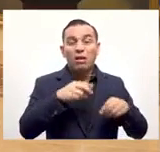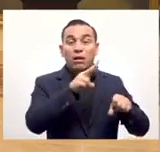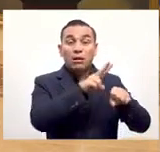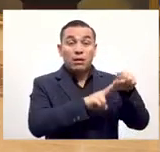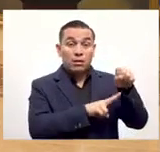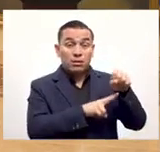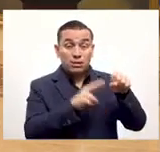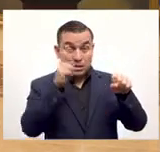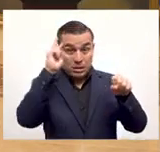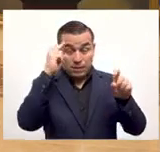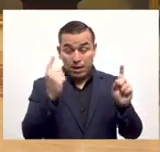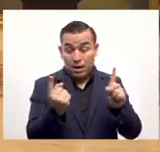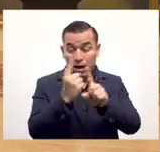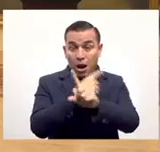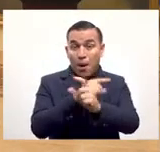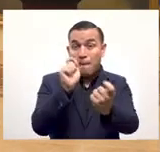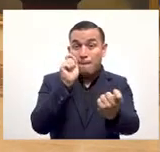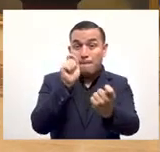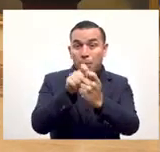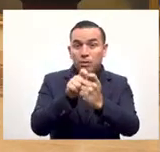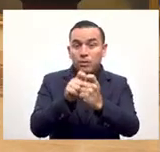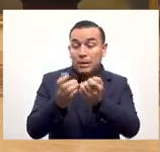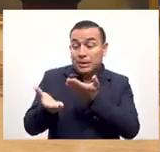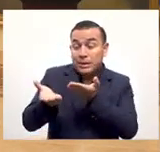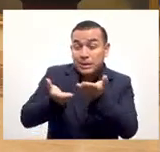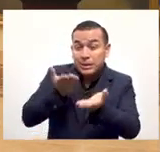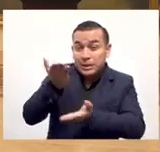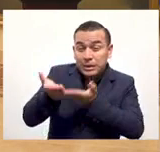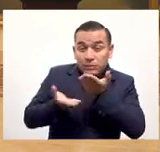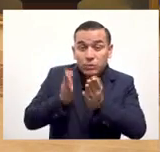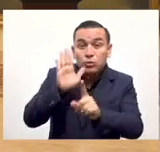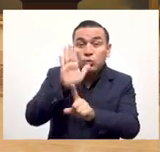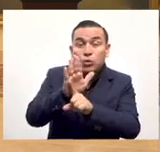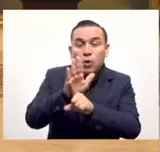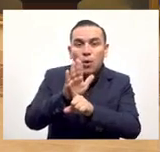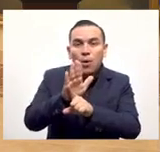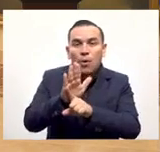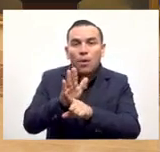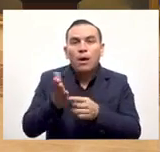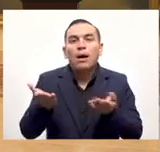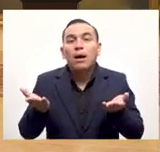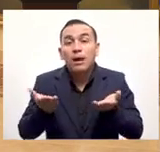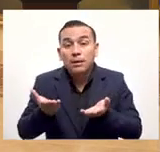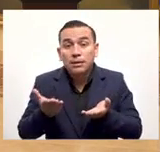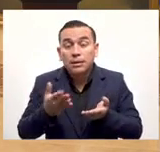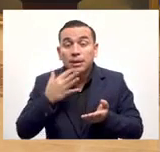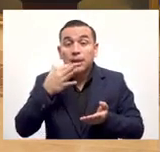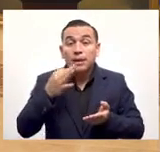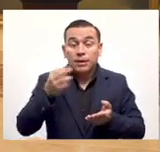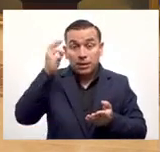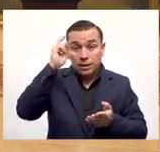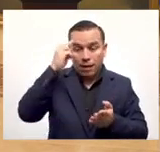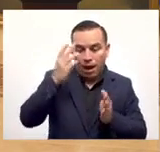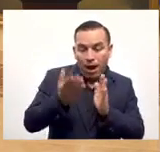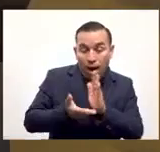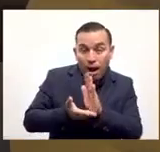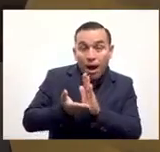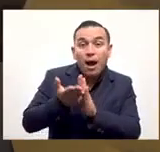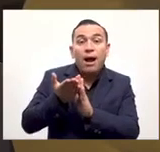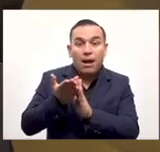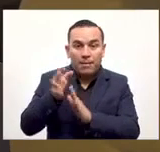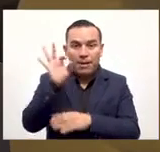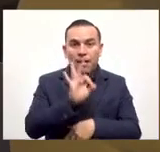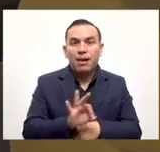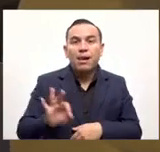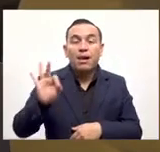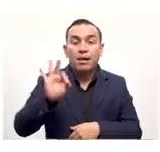a recibir dólares. ¿Cuánto es la cantidad exacta del producto o servicio que está vendiendo? Entonces, no tendría por qué afectarlo. Todo lo contrario, está ganando un